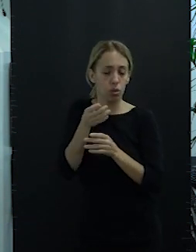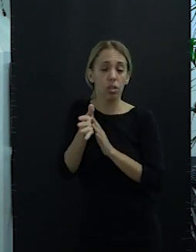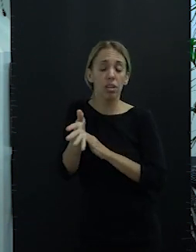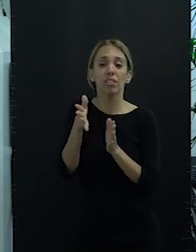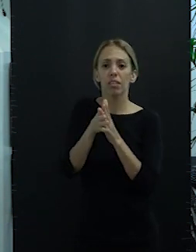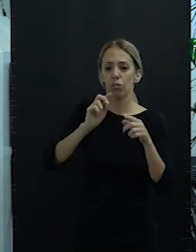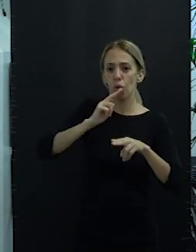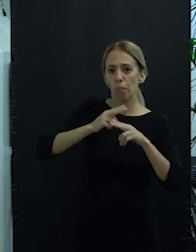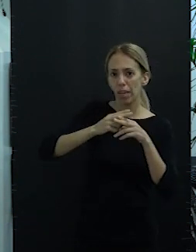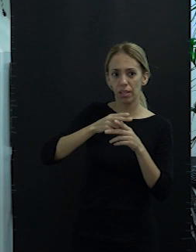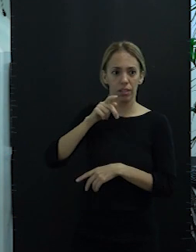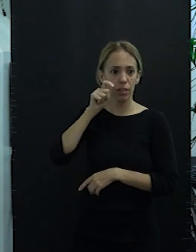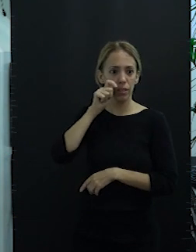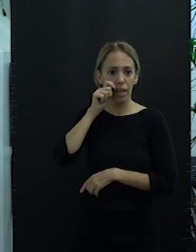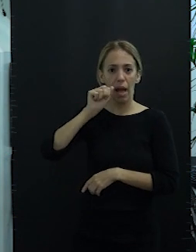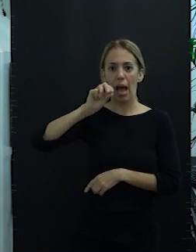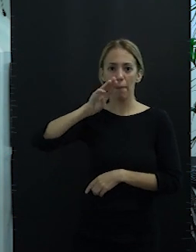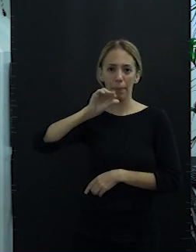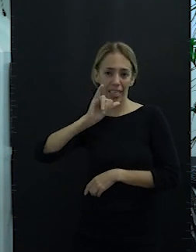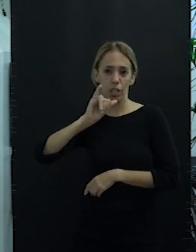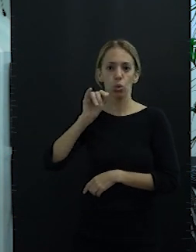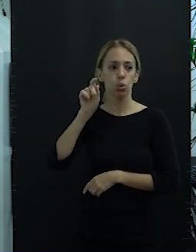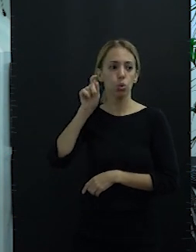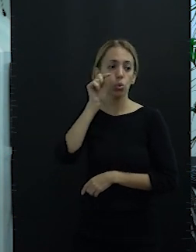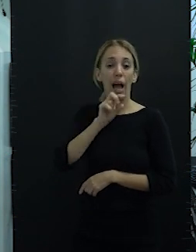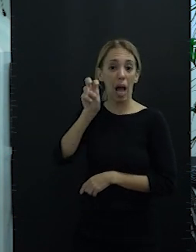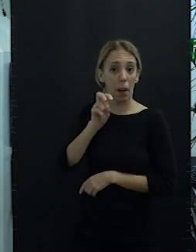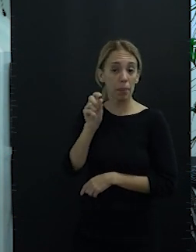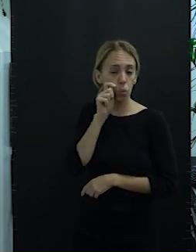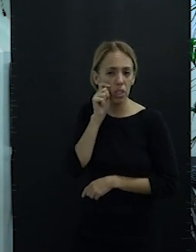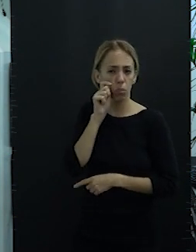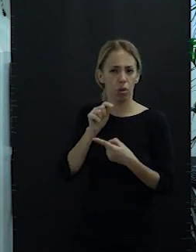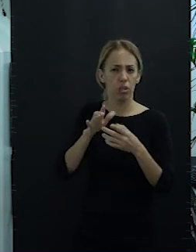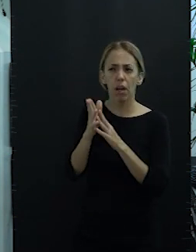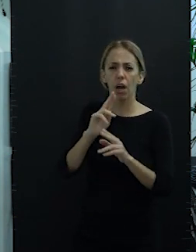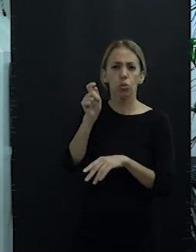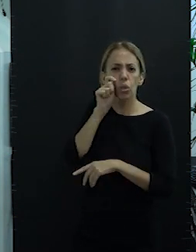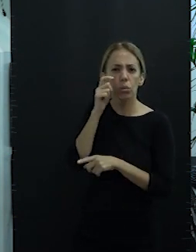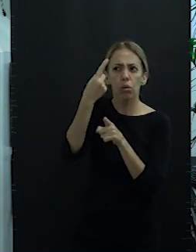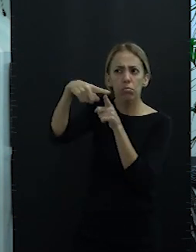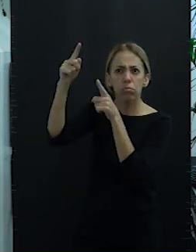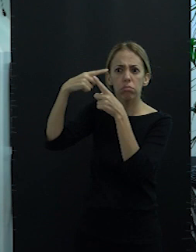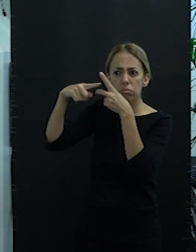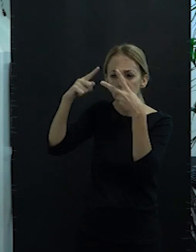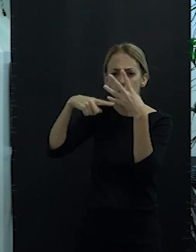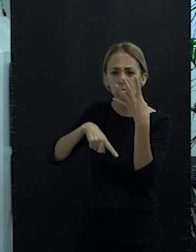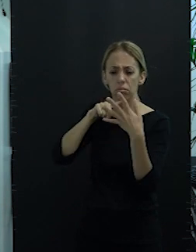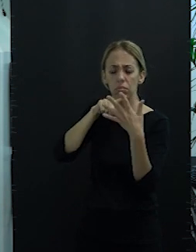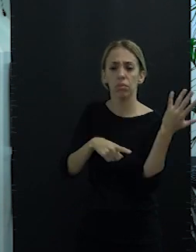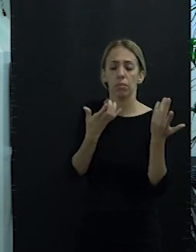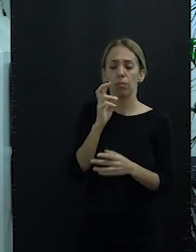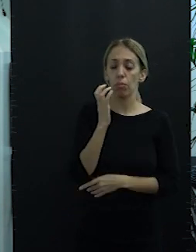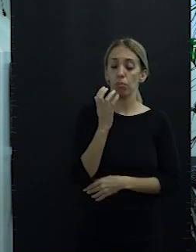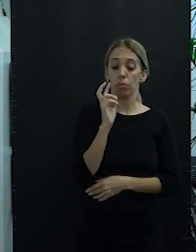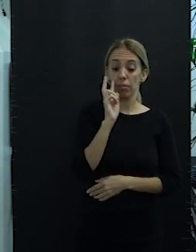apiturismo. Y dijimos, ¿cómo? Empezamos a ver que había muchos turismos. ¿Y qué ocurre? El turismo sostenible